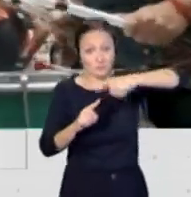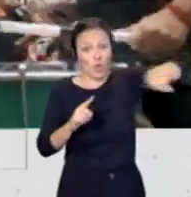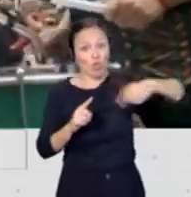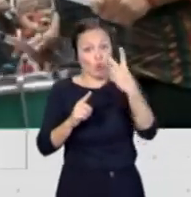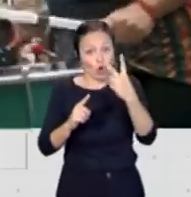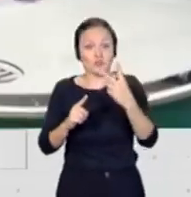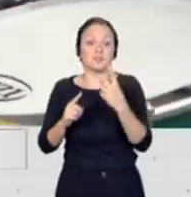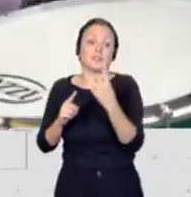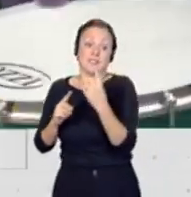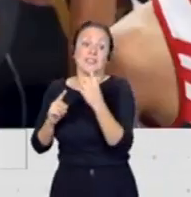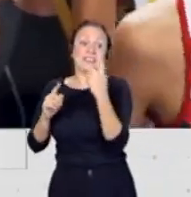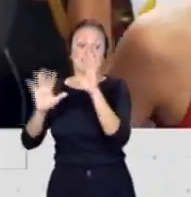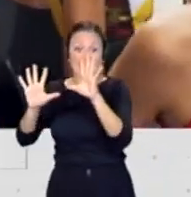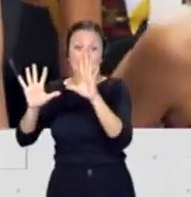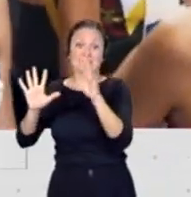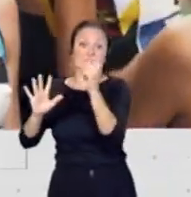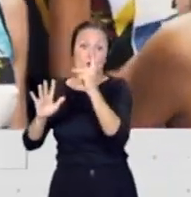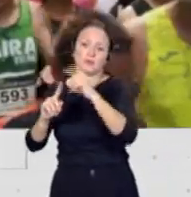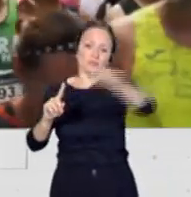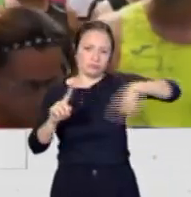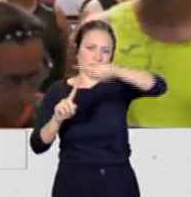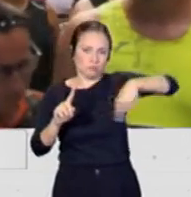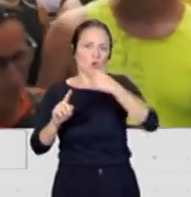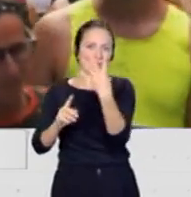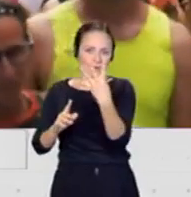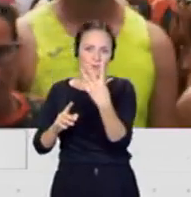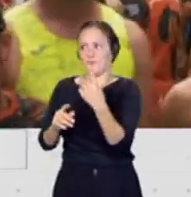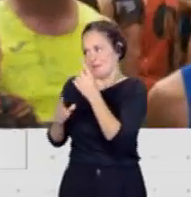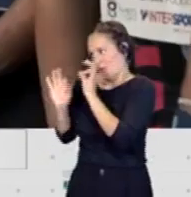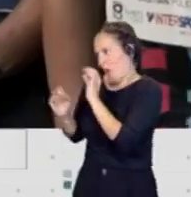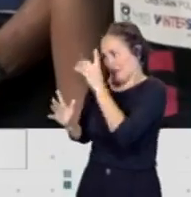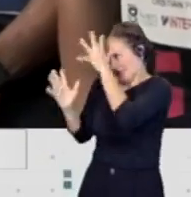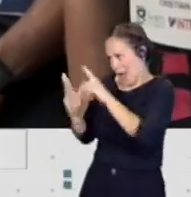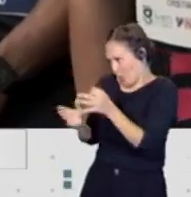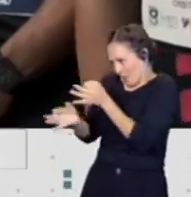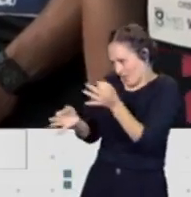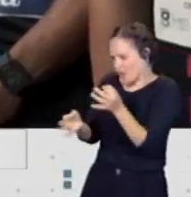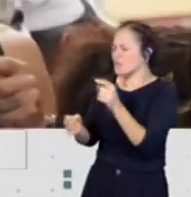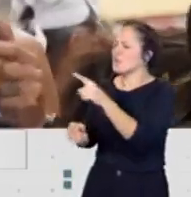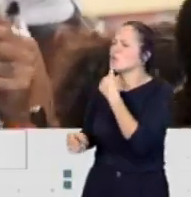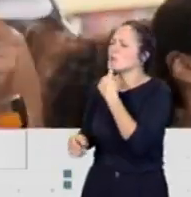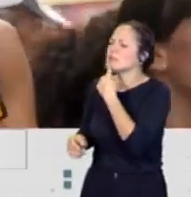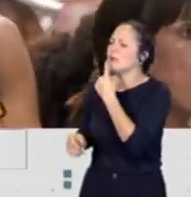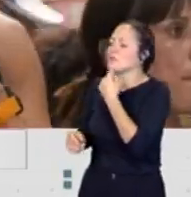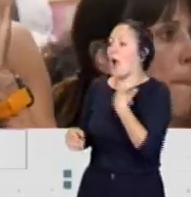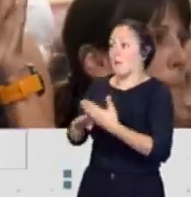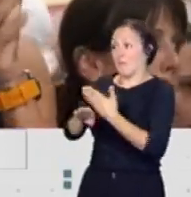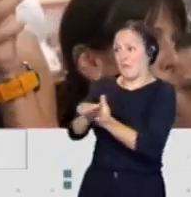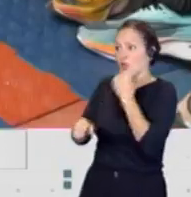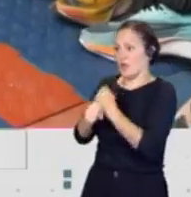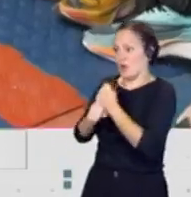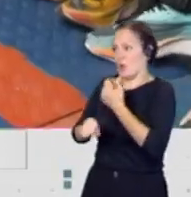fallan, no fallan. Norberto, entiendo que todo lo bueno que me comentas es un premio, porque siempre lo hablamos, esto lleva mucho trabajo detrás,